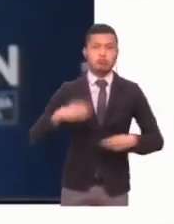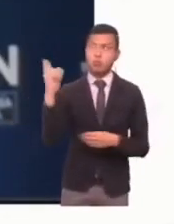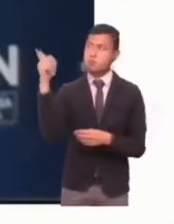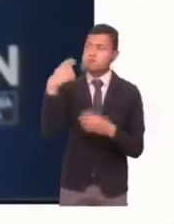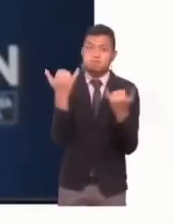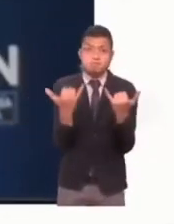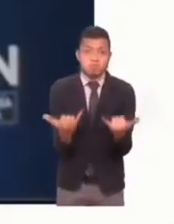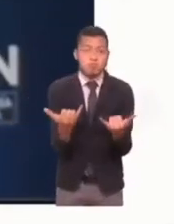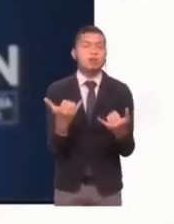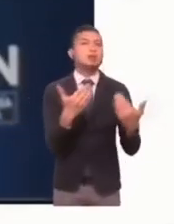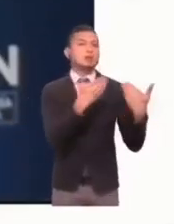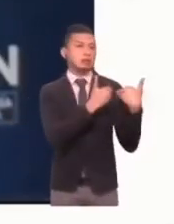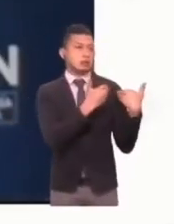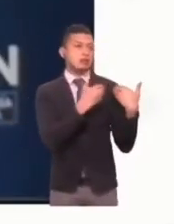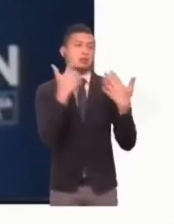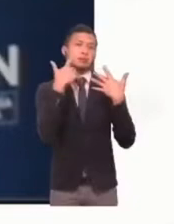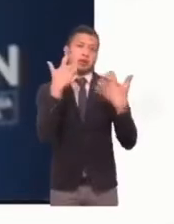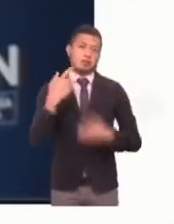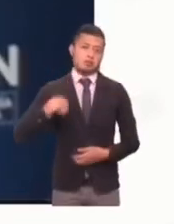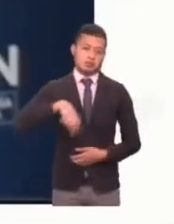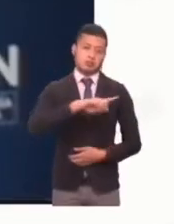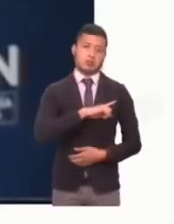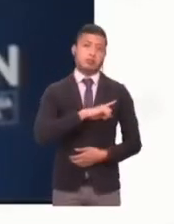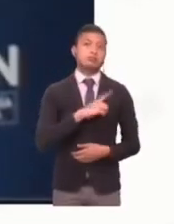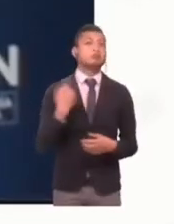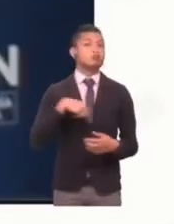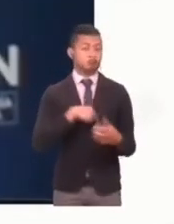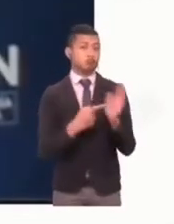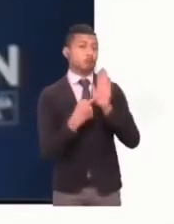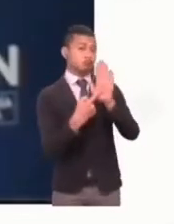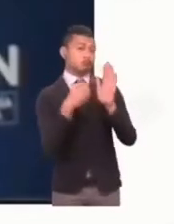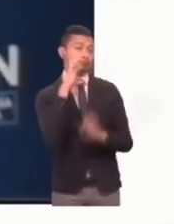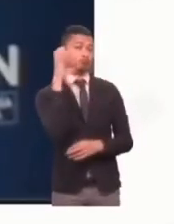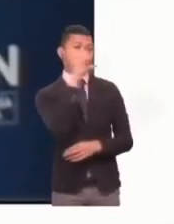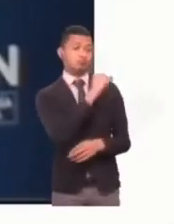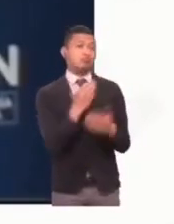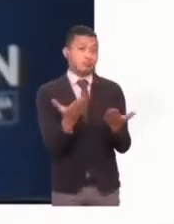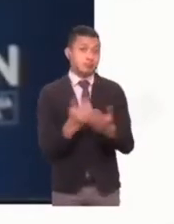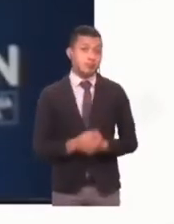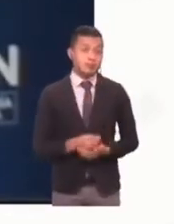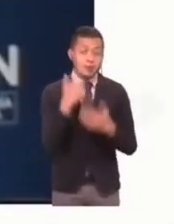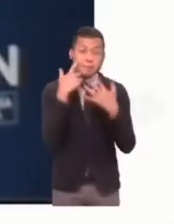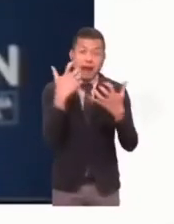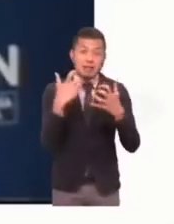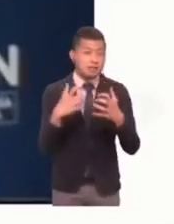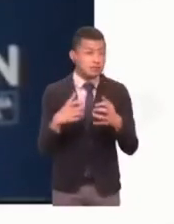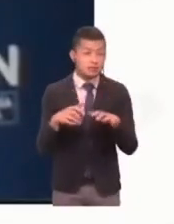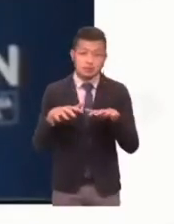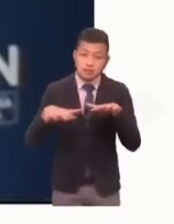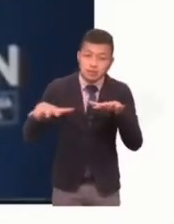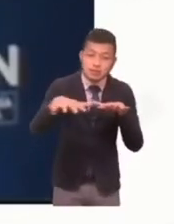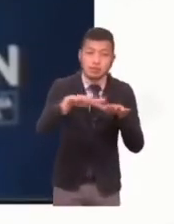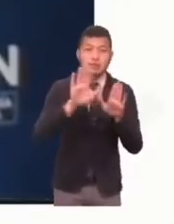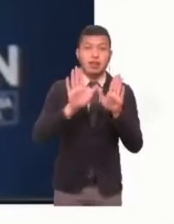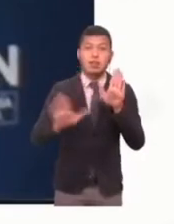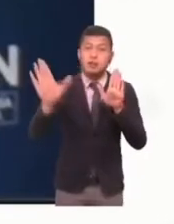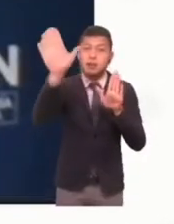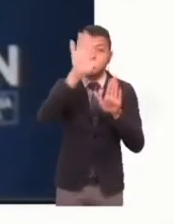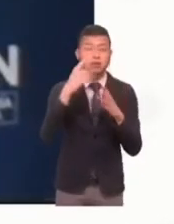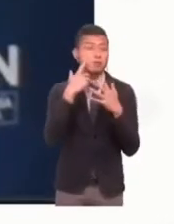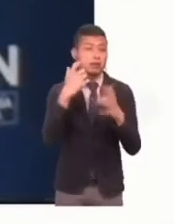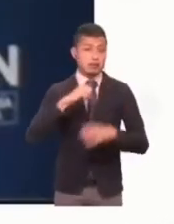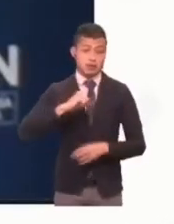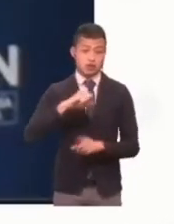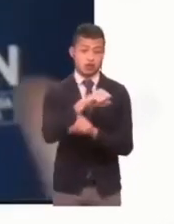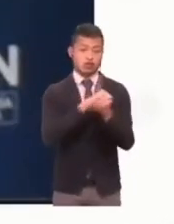de nuestra gran responsabilidad, lo podemos demostrar fácilmente, se ha ensañado a nivel territorial con los derechos sociales de